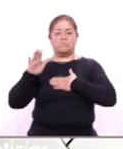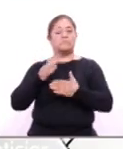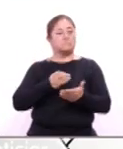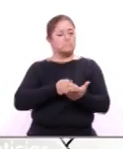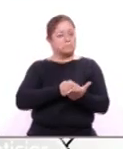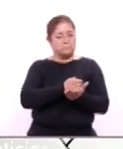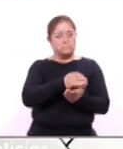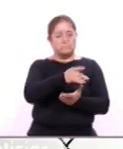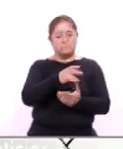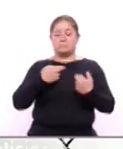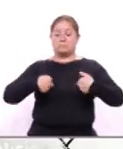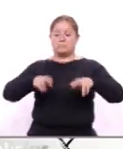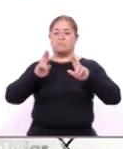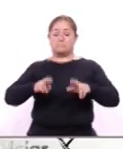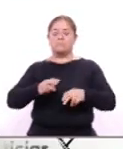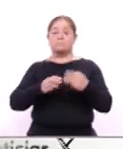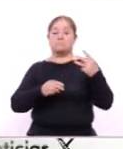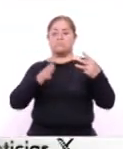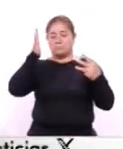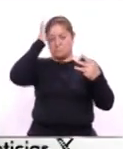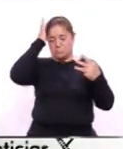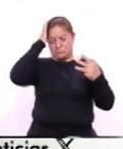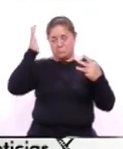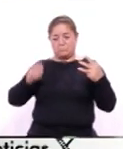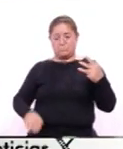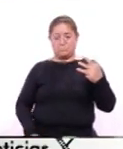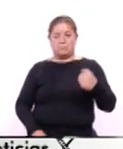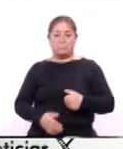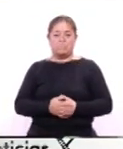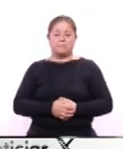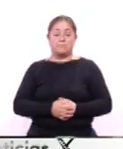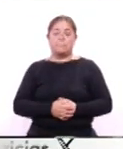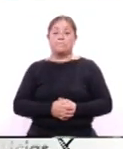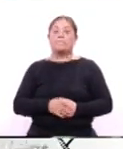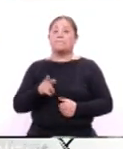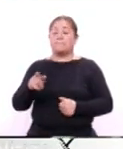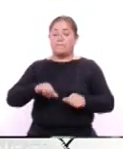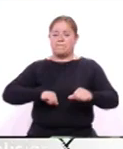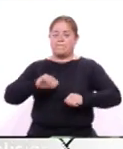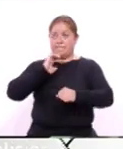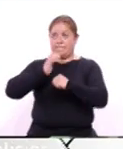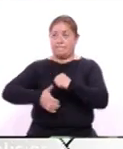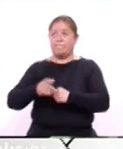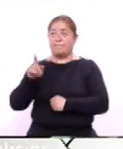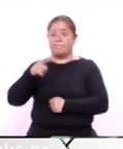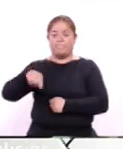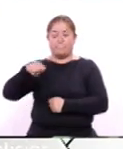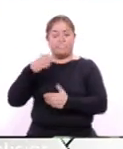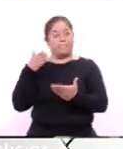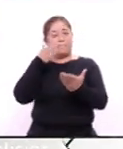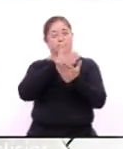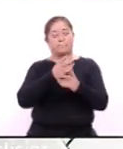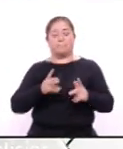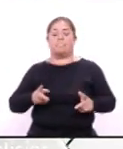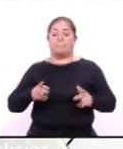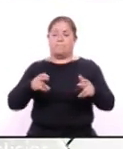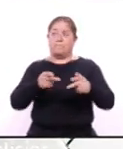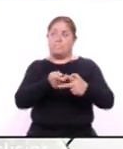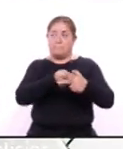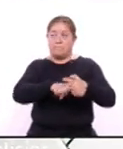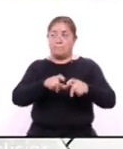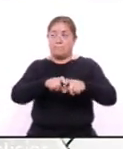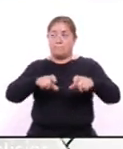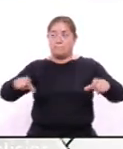de quienes representan los tres poderes Al concluir el evento las autoridades realizaron el corte del listón inaugural